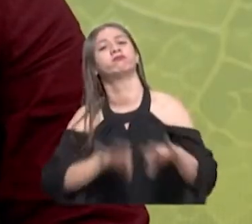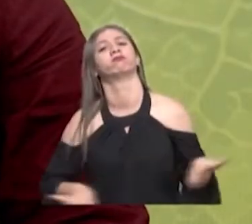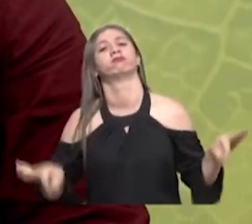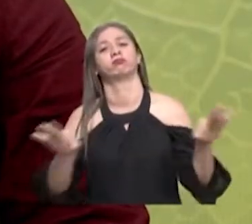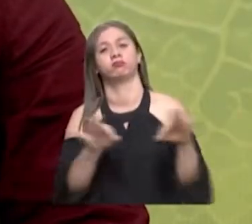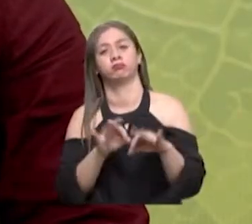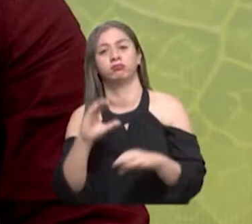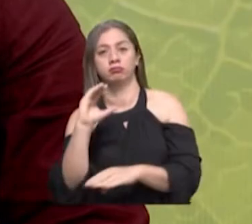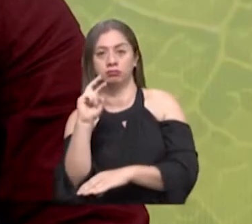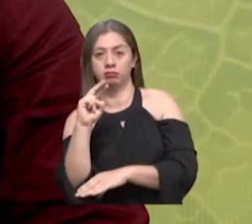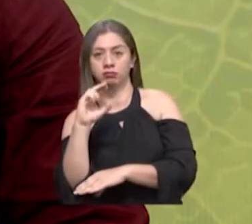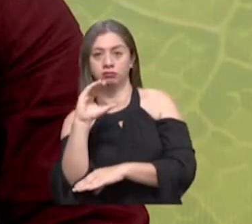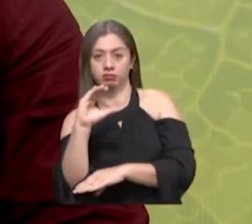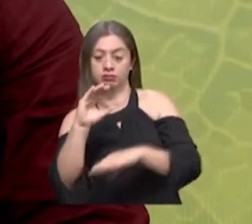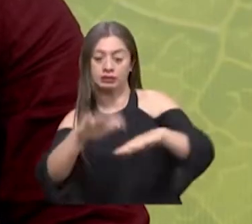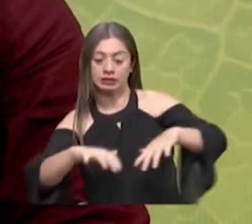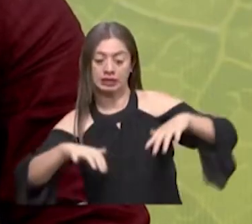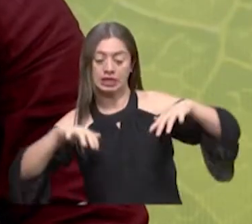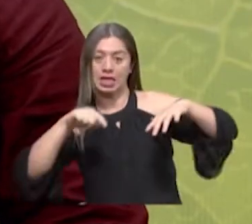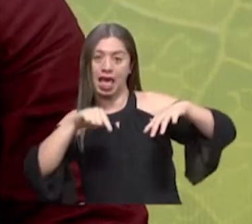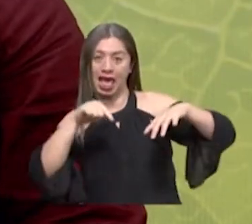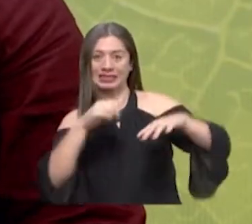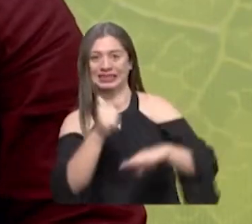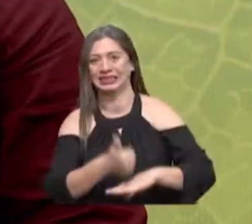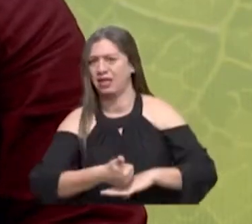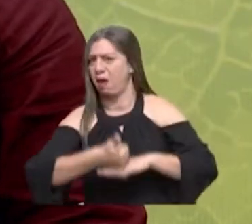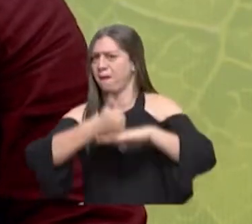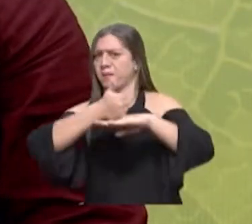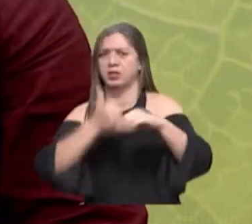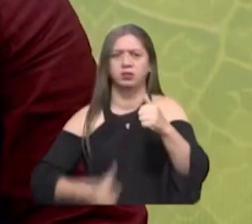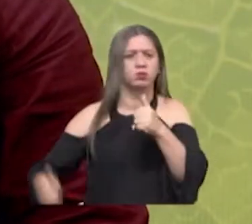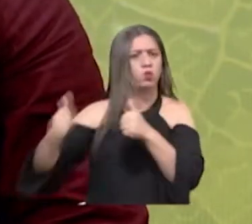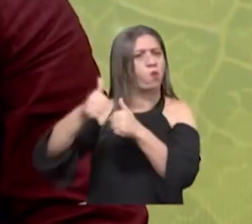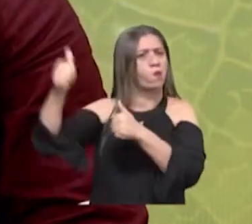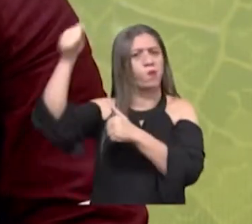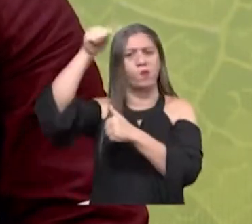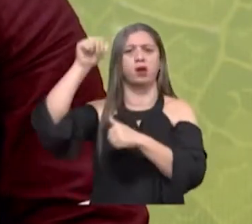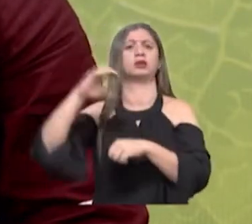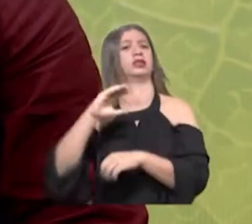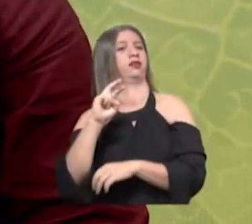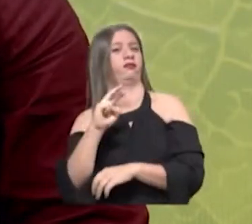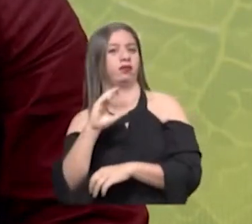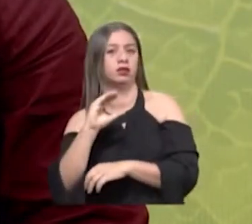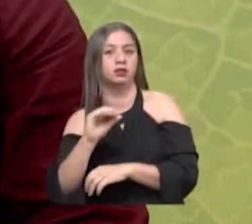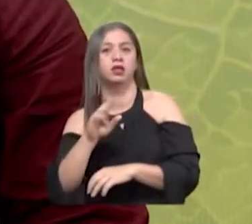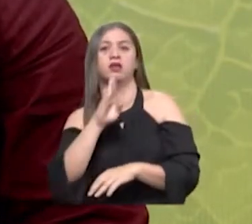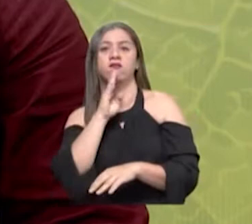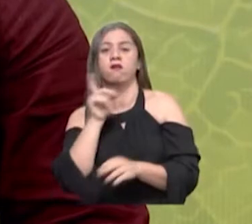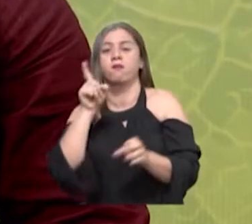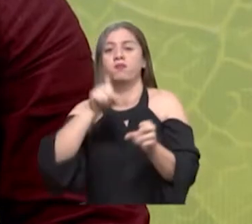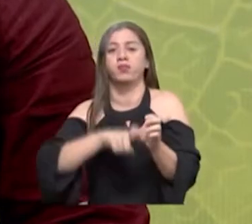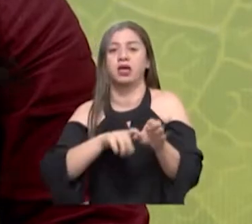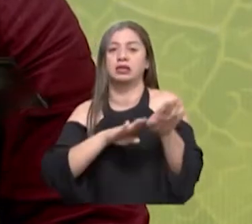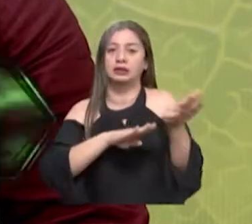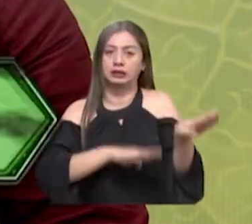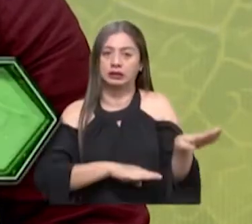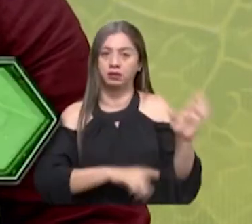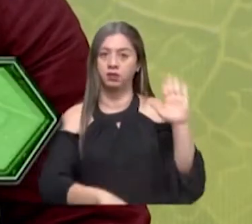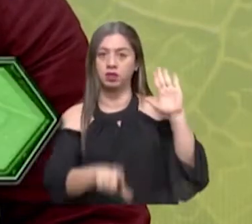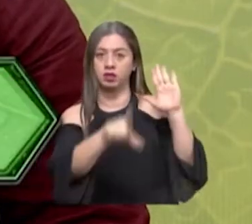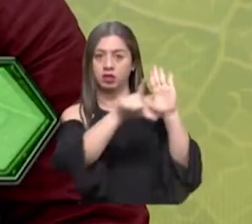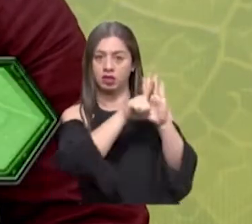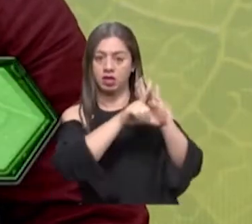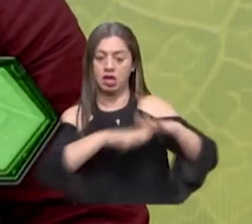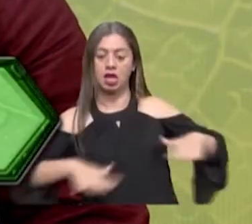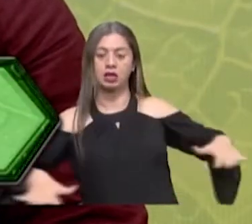asamblea corporativa es el máximo órgano de dirección de la corporación. Está conformada por los representantes legales de las entidades